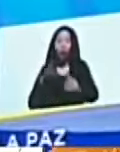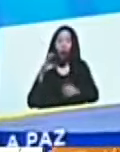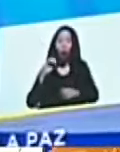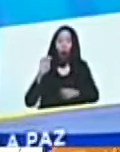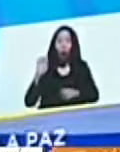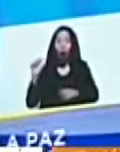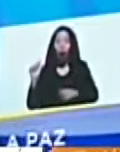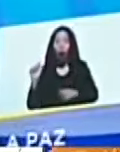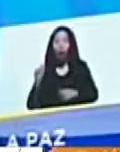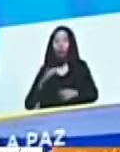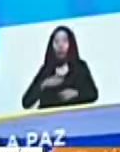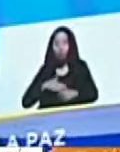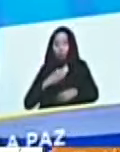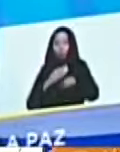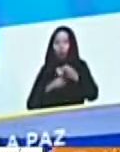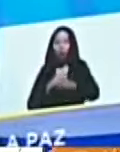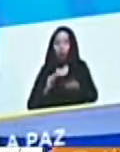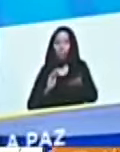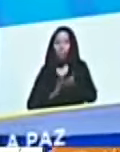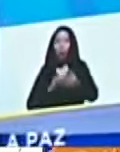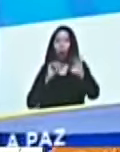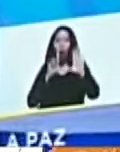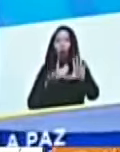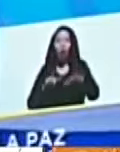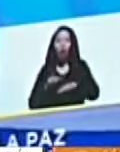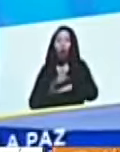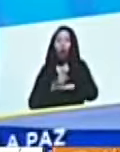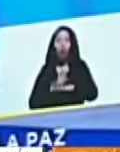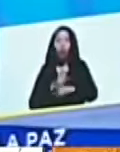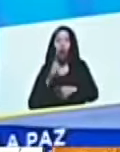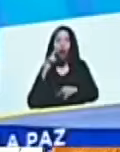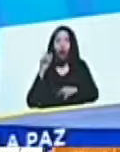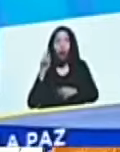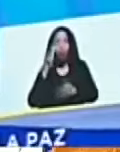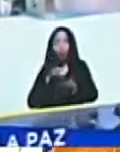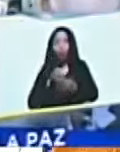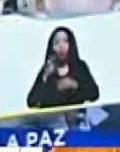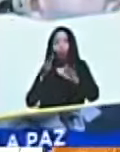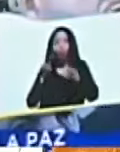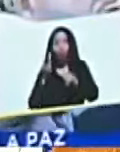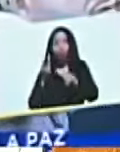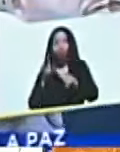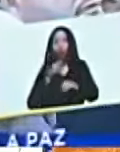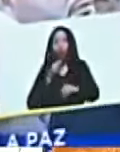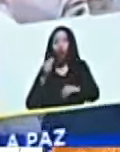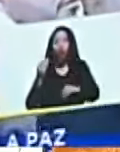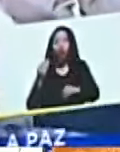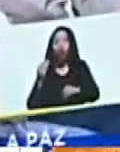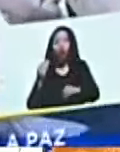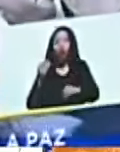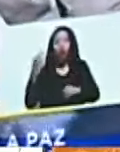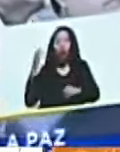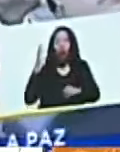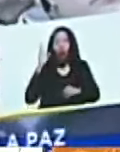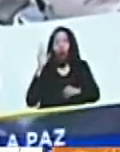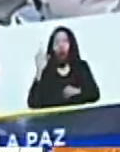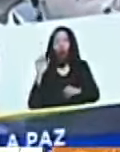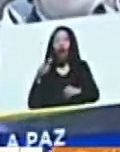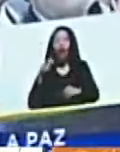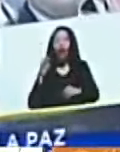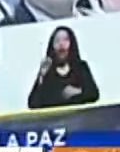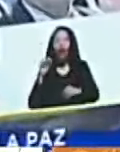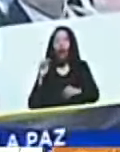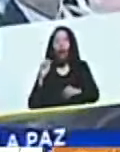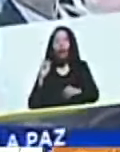noviembre del 2002, para los más jóvenes, como Génesis Garbet, esta muchacha de 23